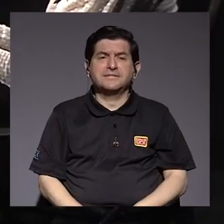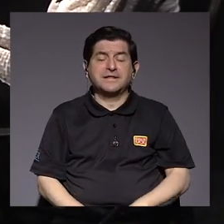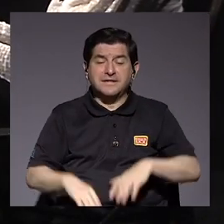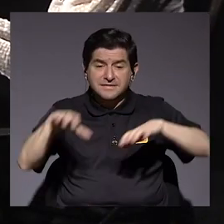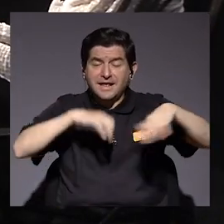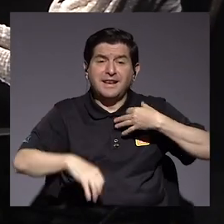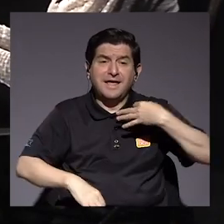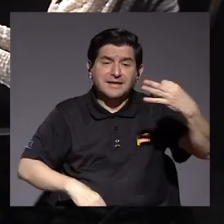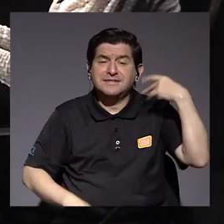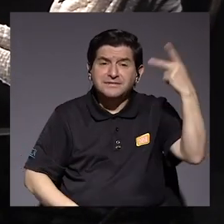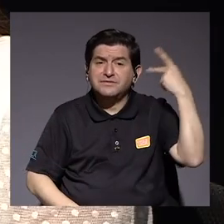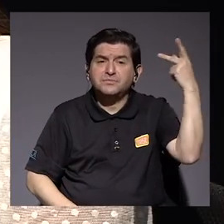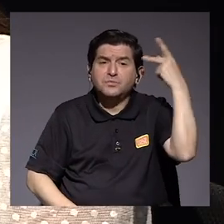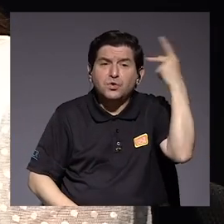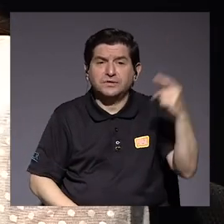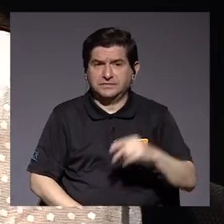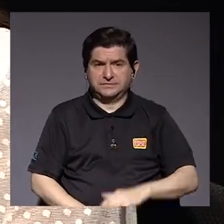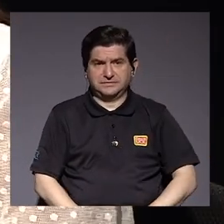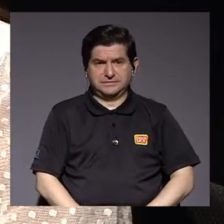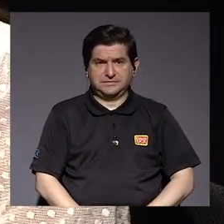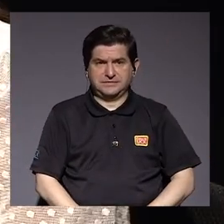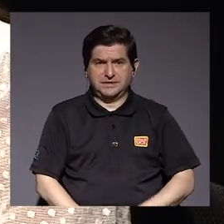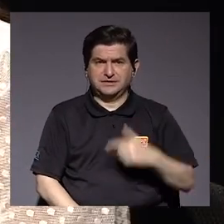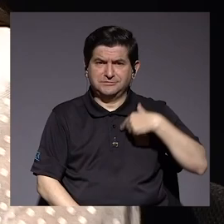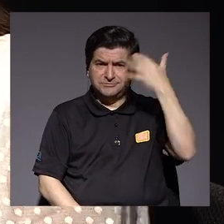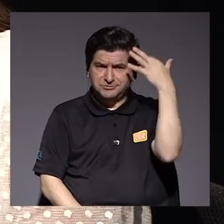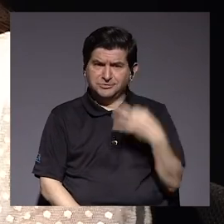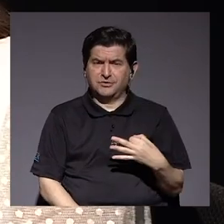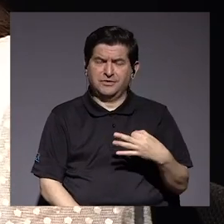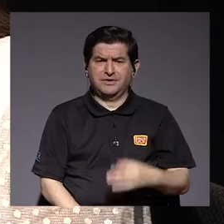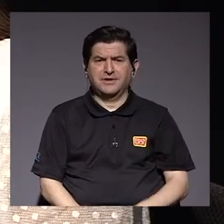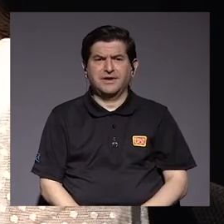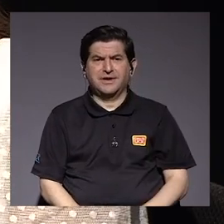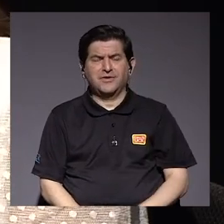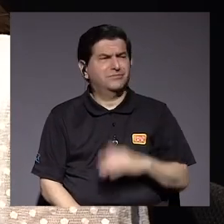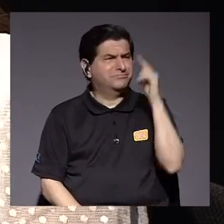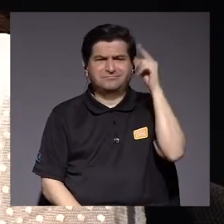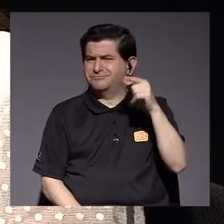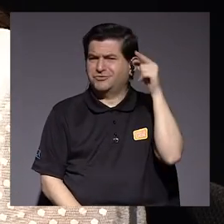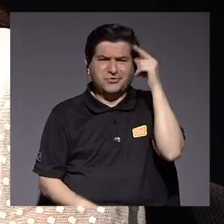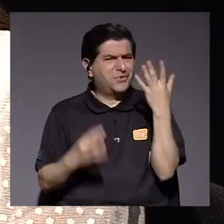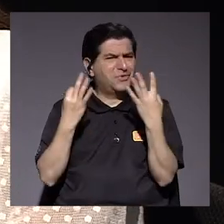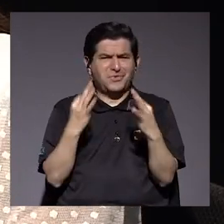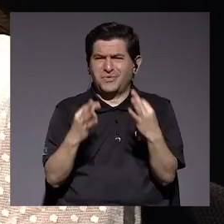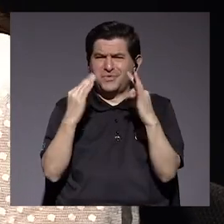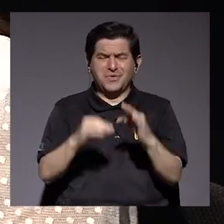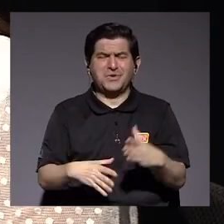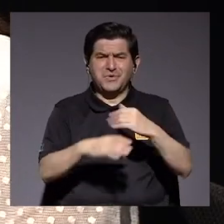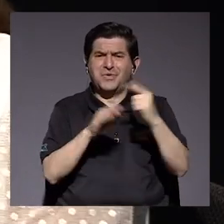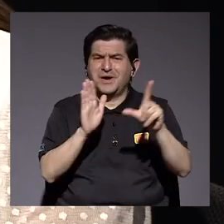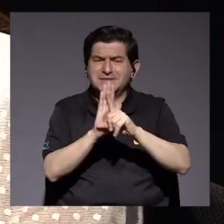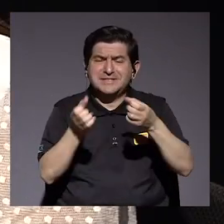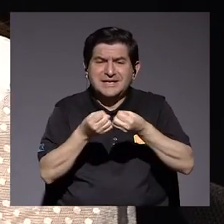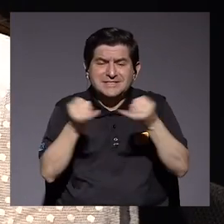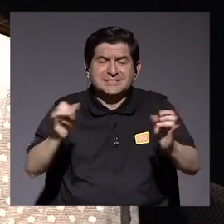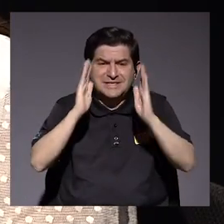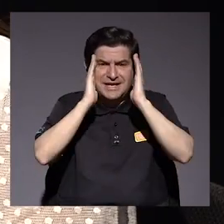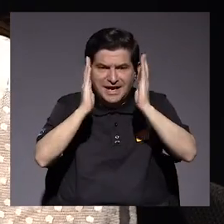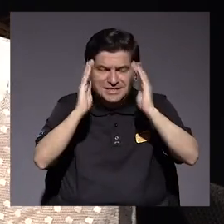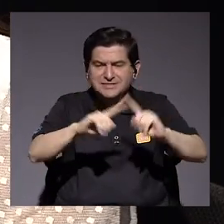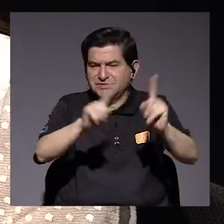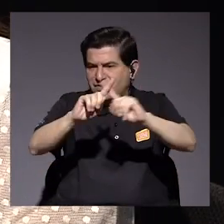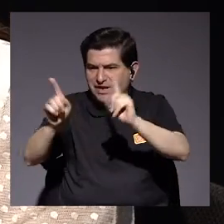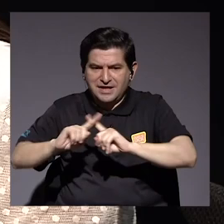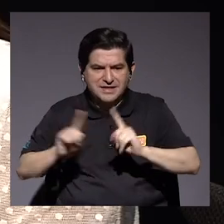a día de la política. Me parece que sería ilógico pretender legislar sin escuchar las diferentes